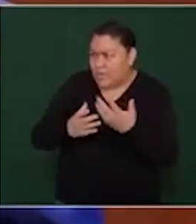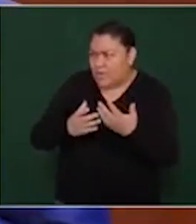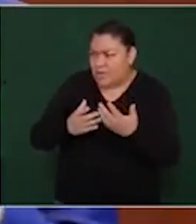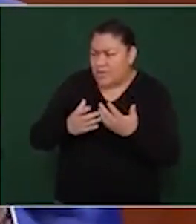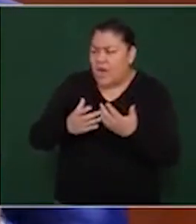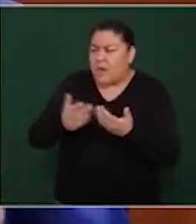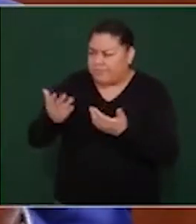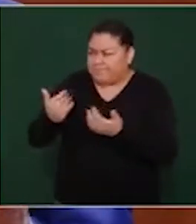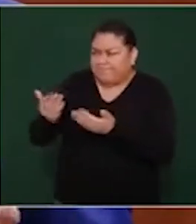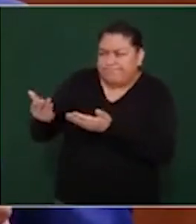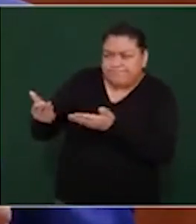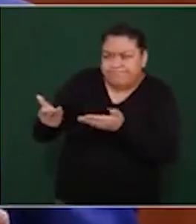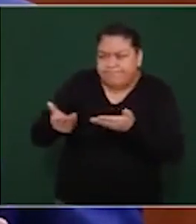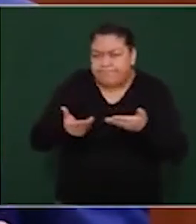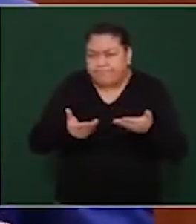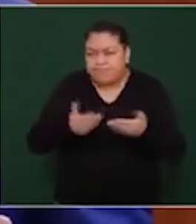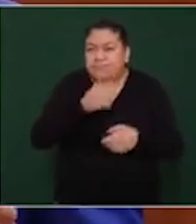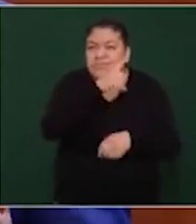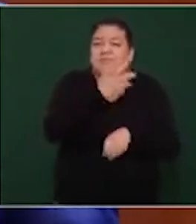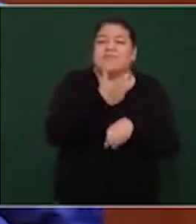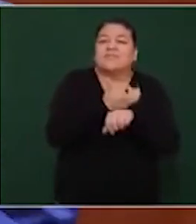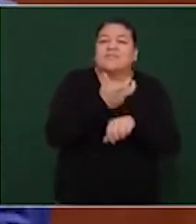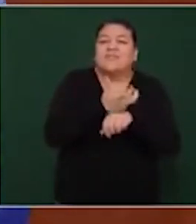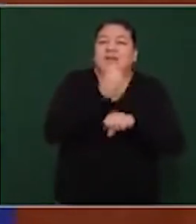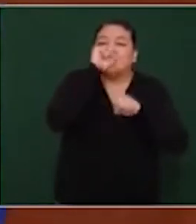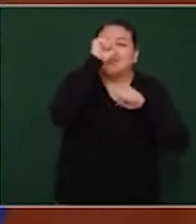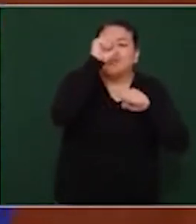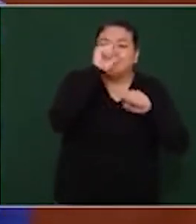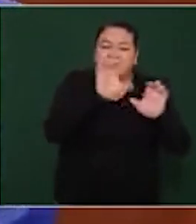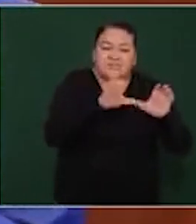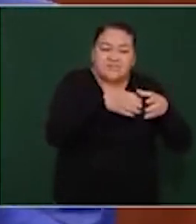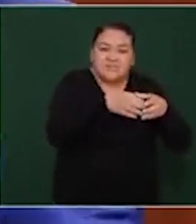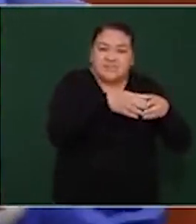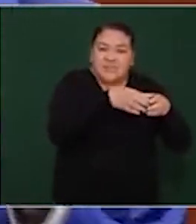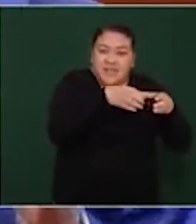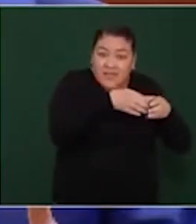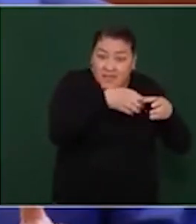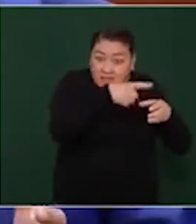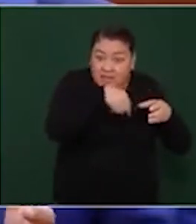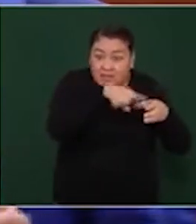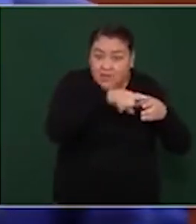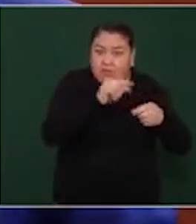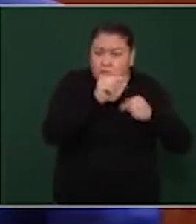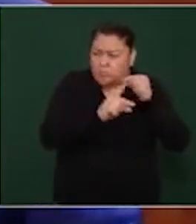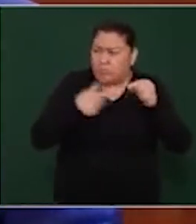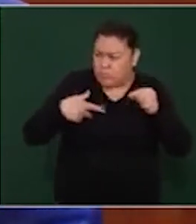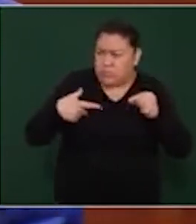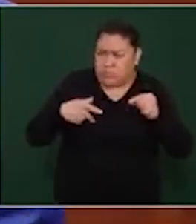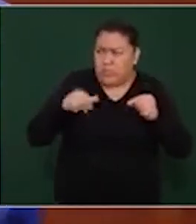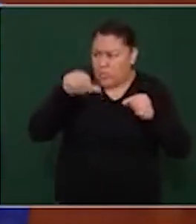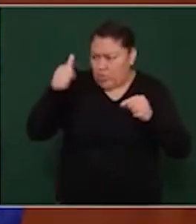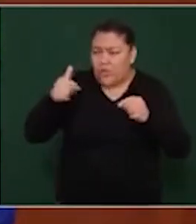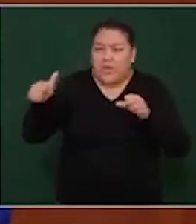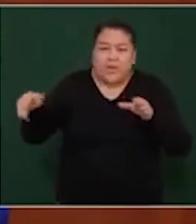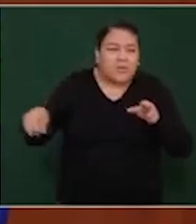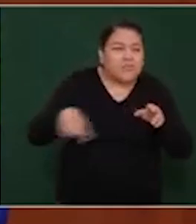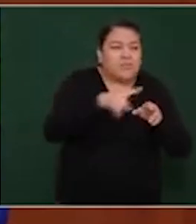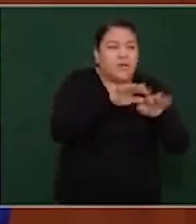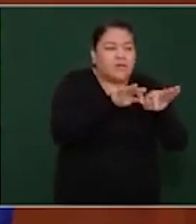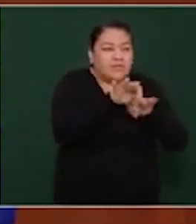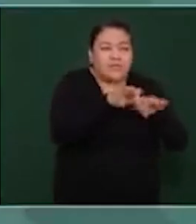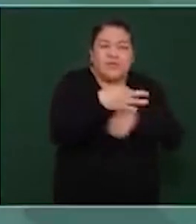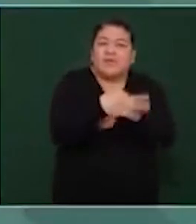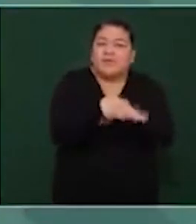esos sindicatos de Estados Unidos que puedan ir a trabajar temporalmente,